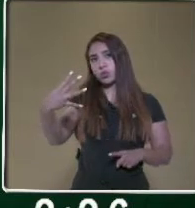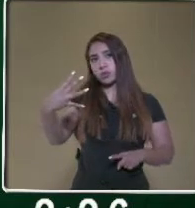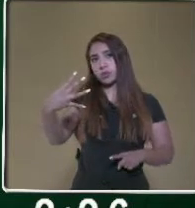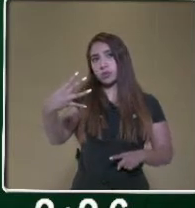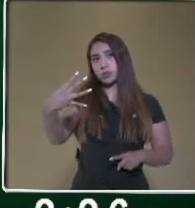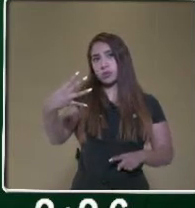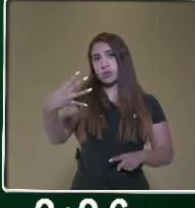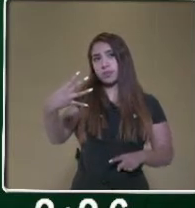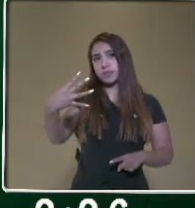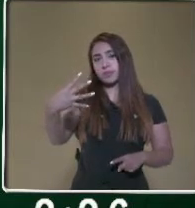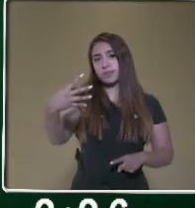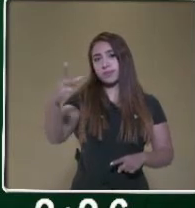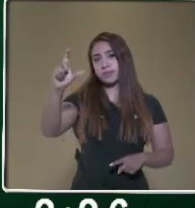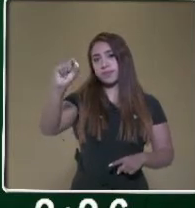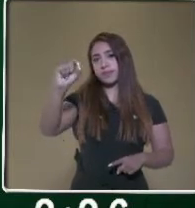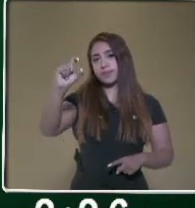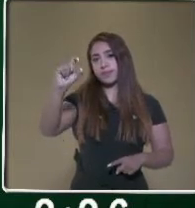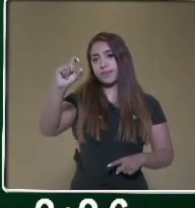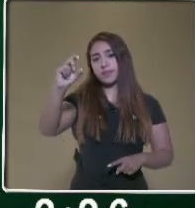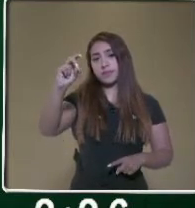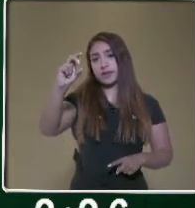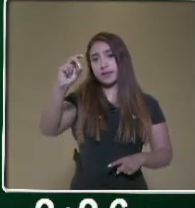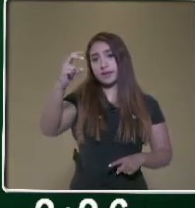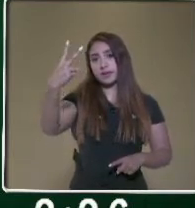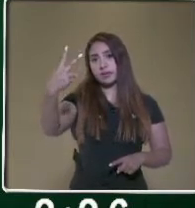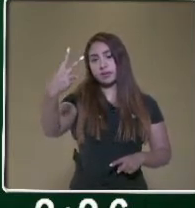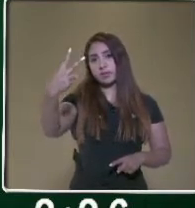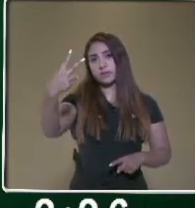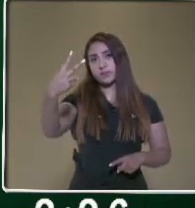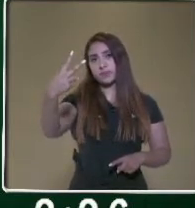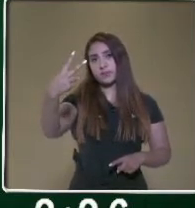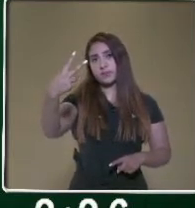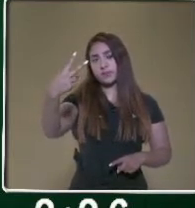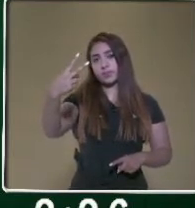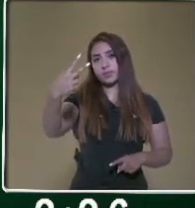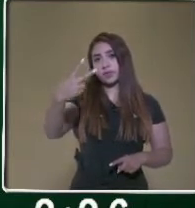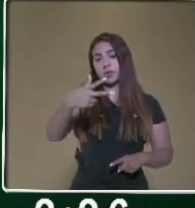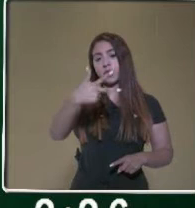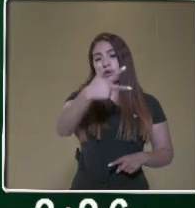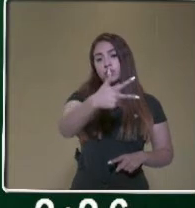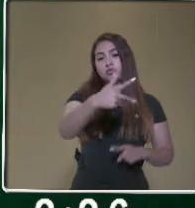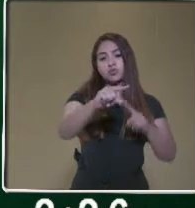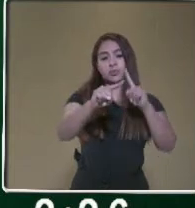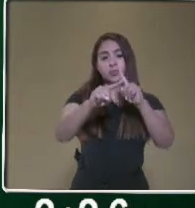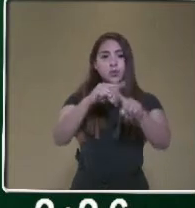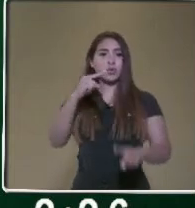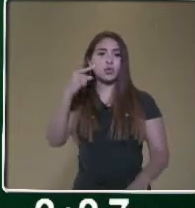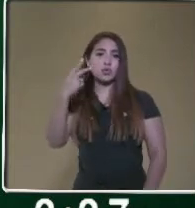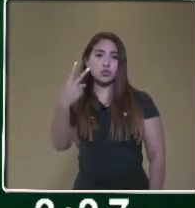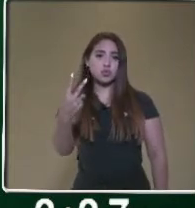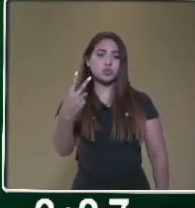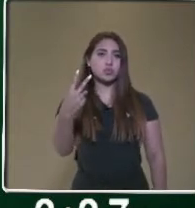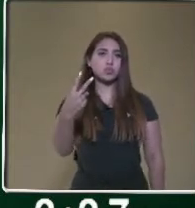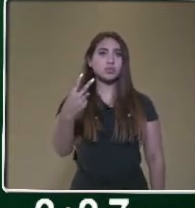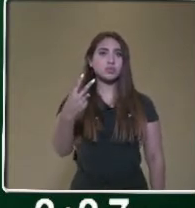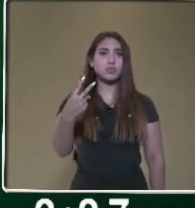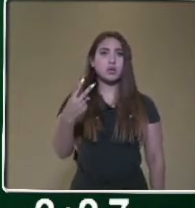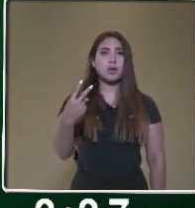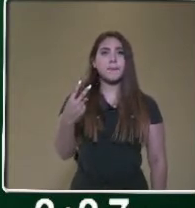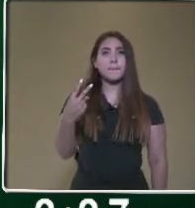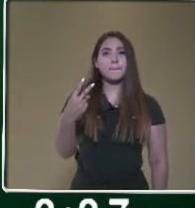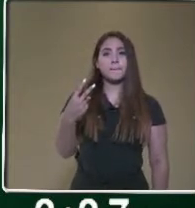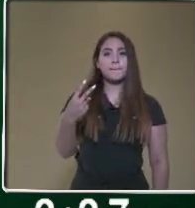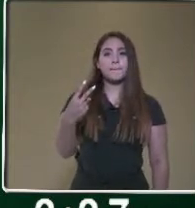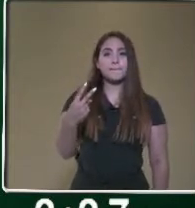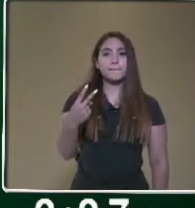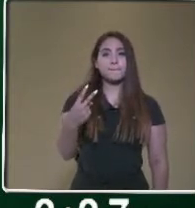32, y después vamos a multiplicar el 8 por 2, que en este caso nos